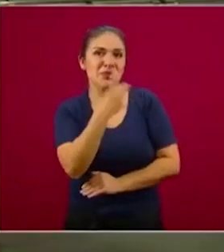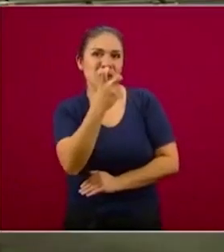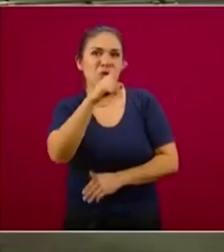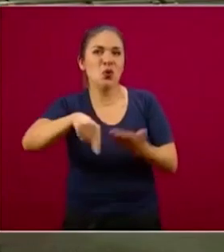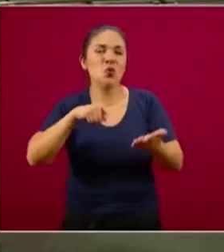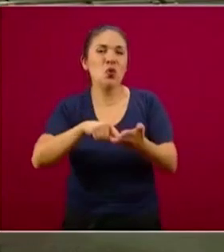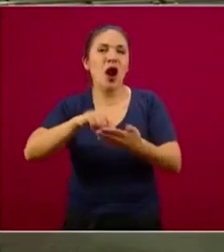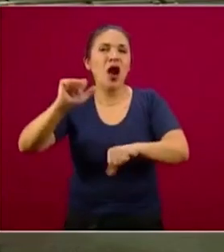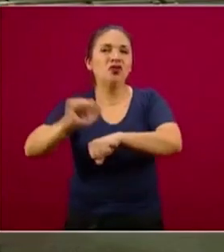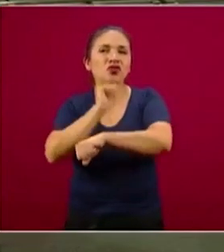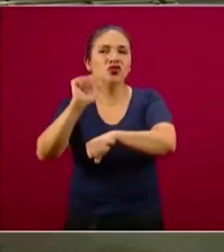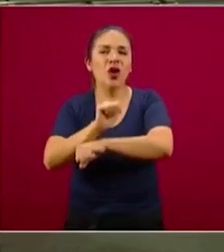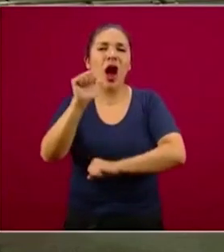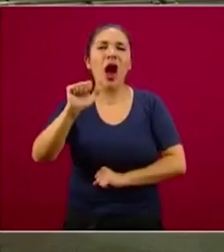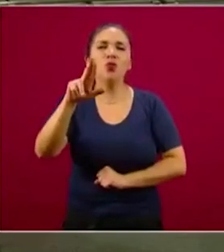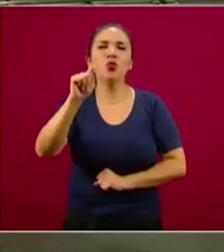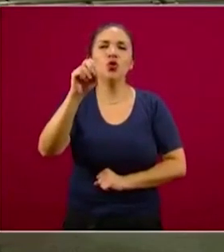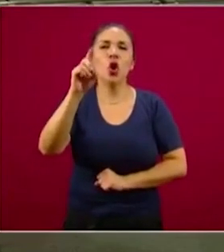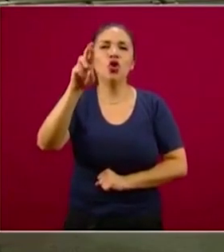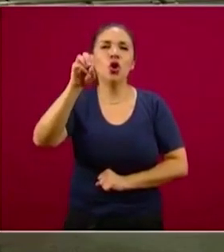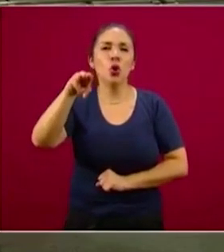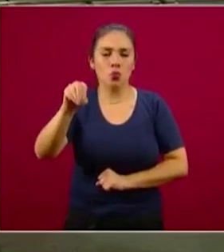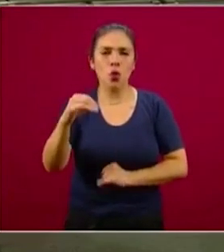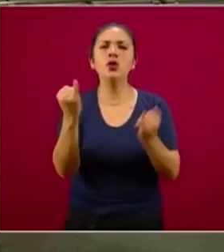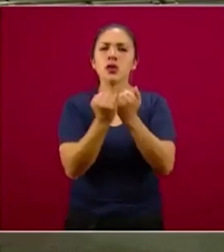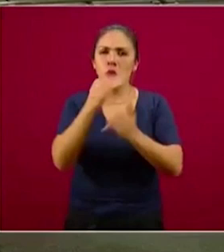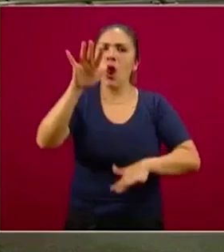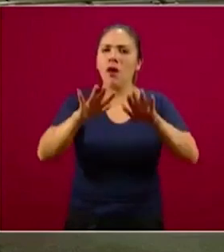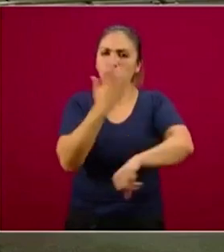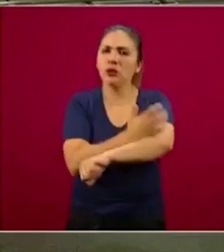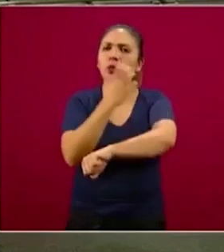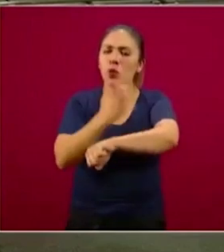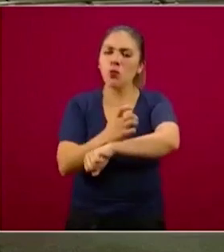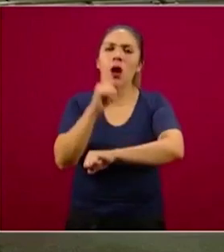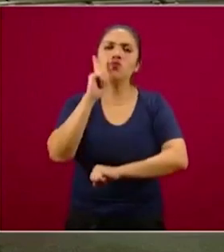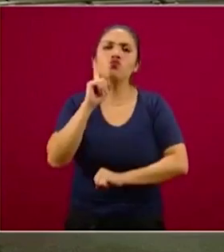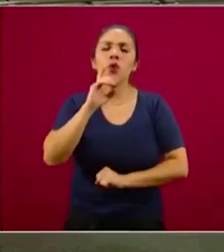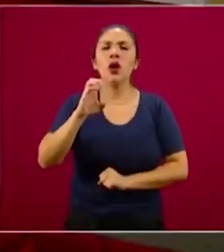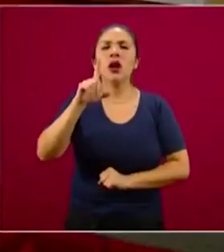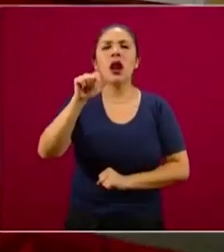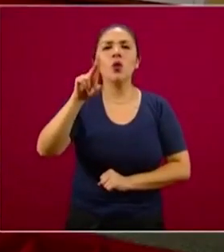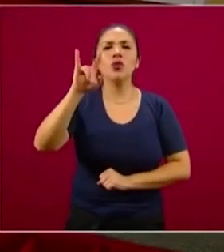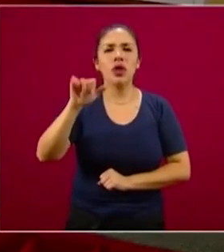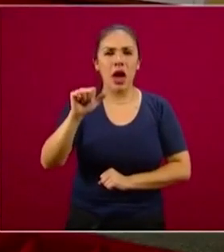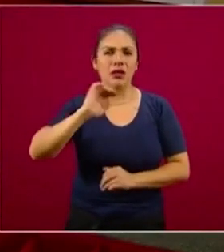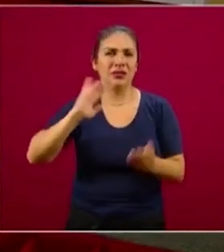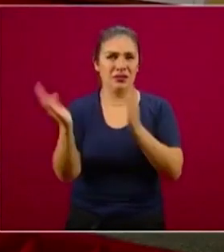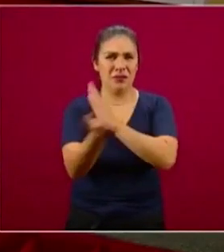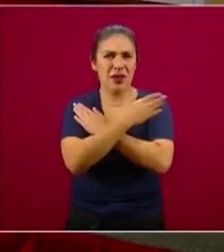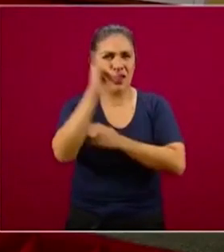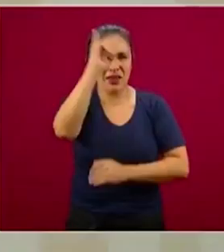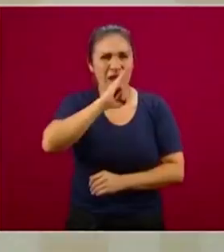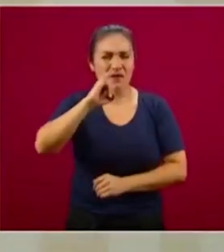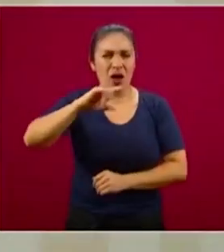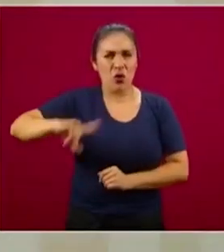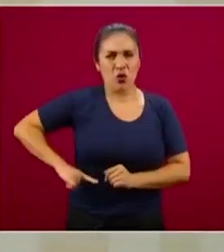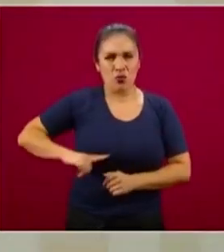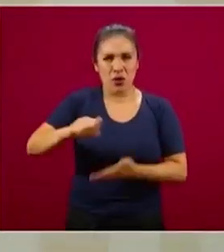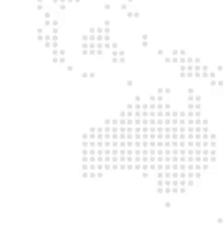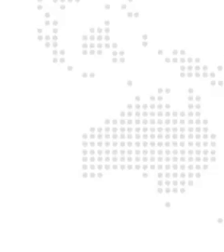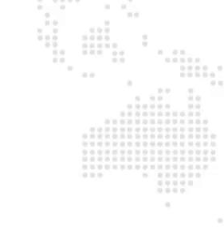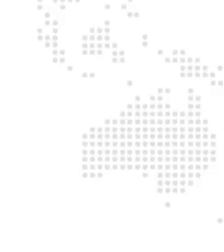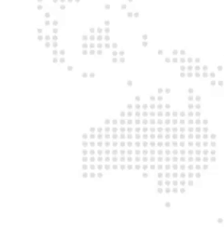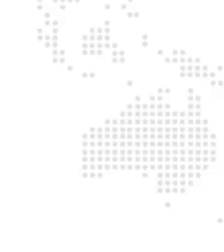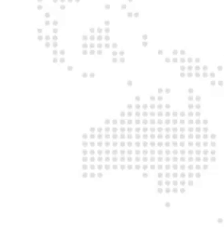Autódromo Hermanos Rodríguez. Frecuentemente nos acompaña la jefa de gobierno en la Ciudad de México y presenta también lo que está ocurriendo en reconversión en el Valle de